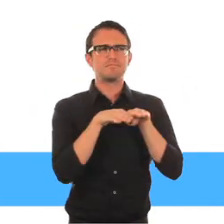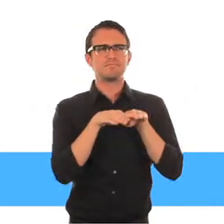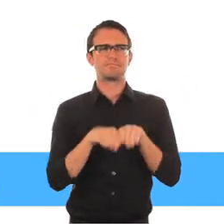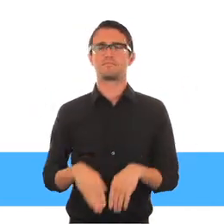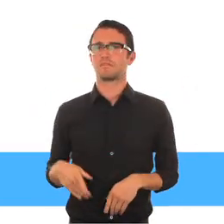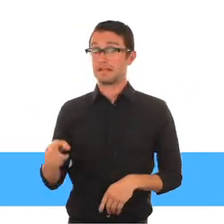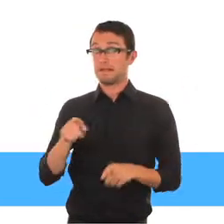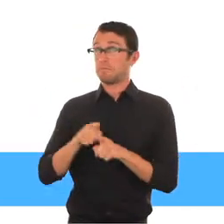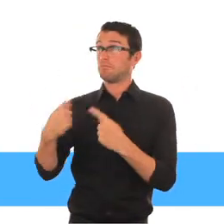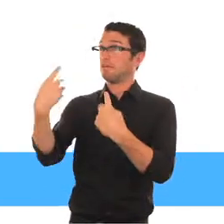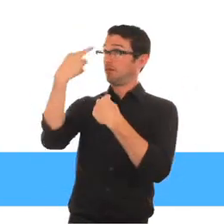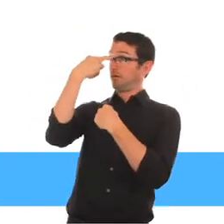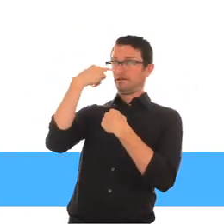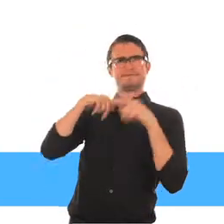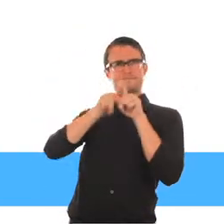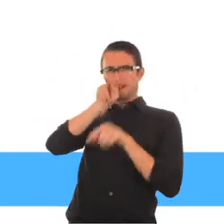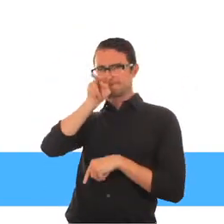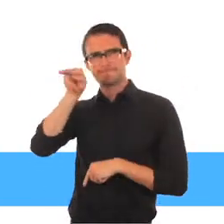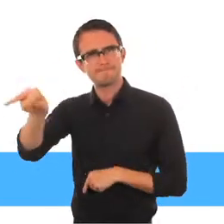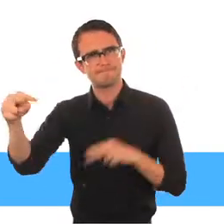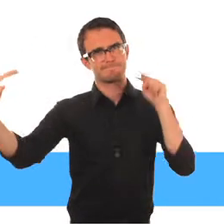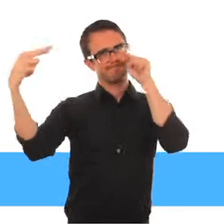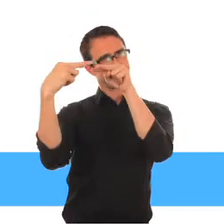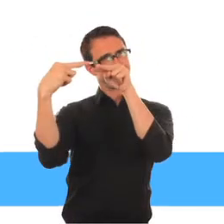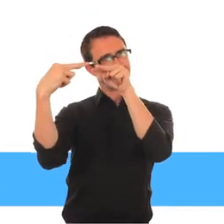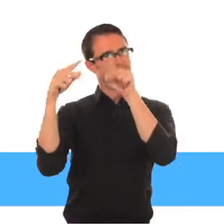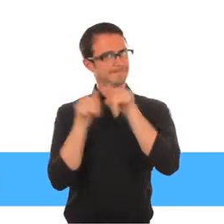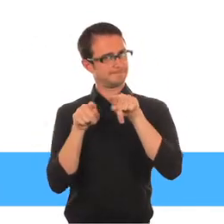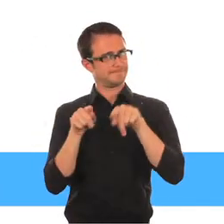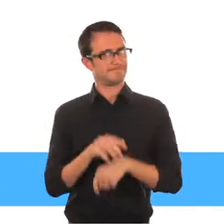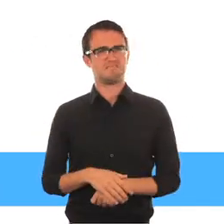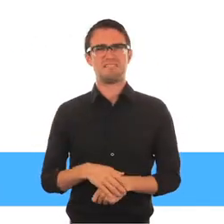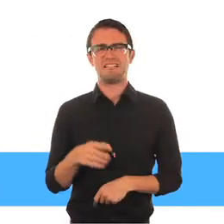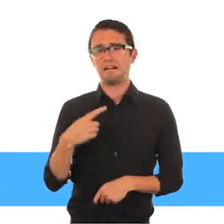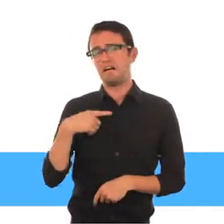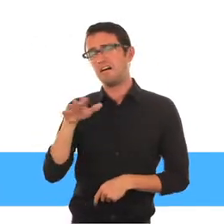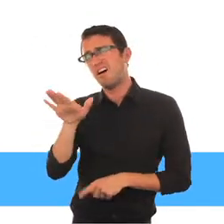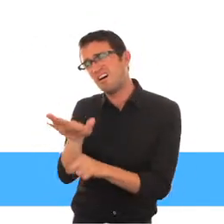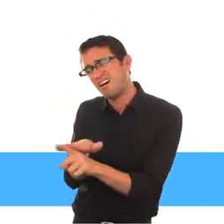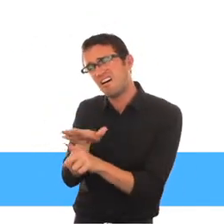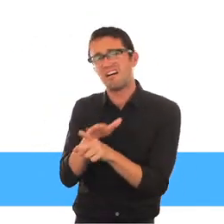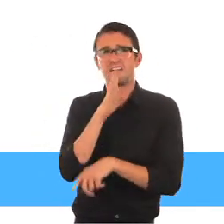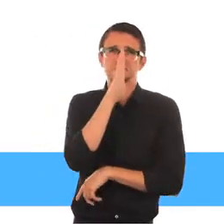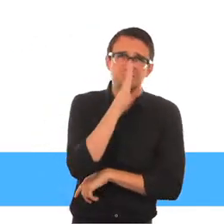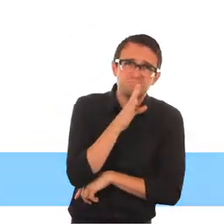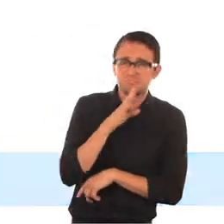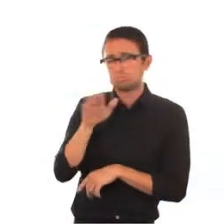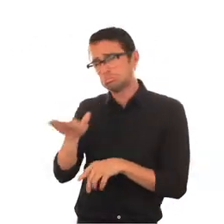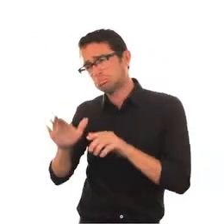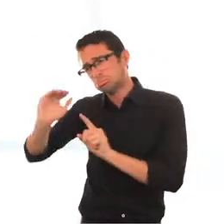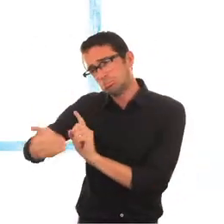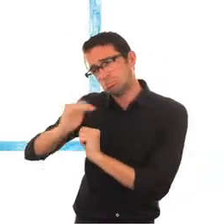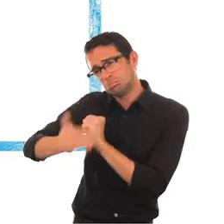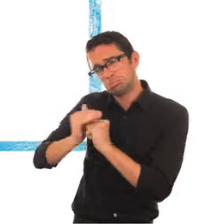ser tratado, con respeto y atención, no con lástima o paternalismo. Lo más importante que se debe recordar es preguntar antes de actuar.